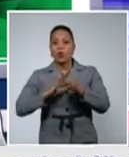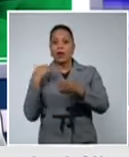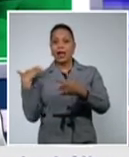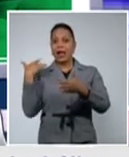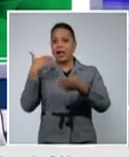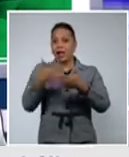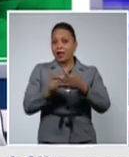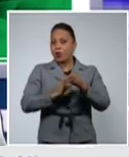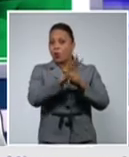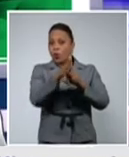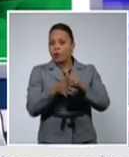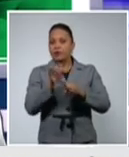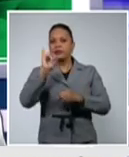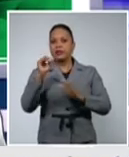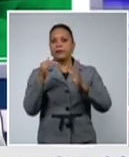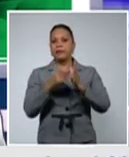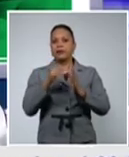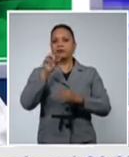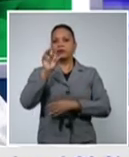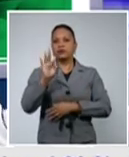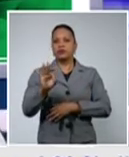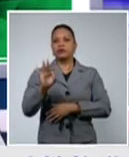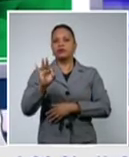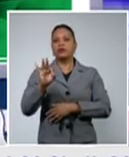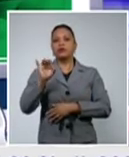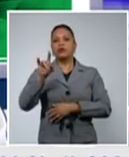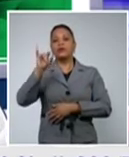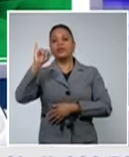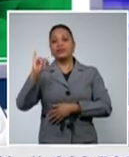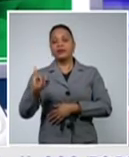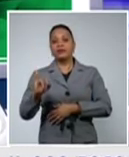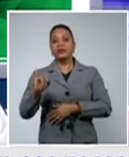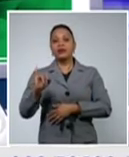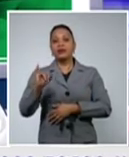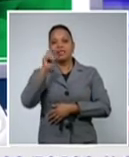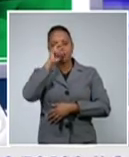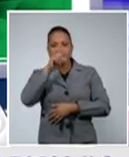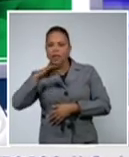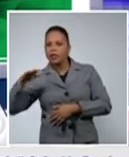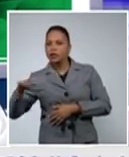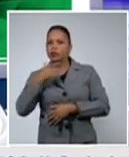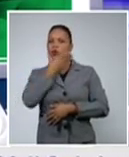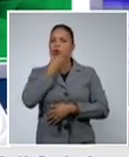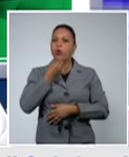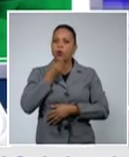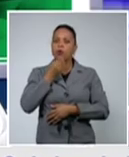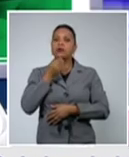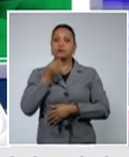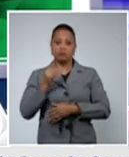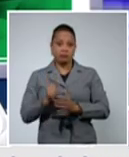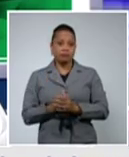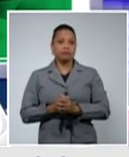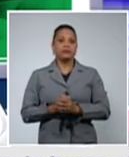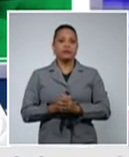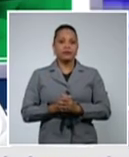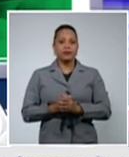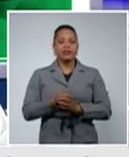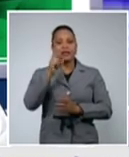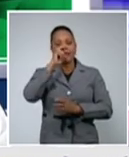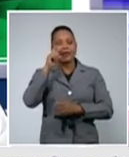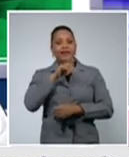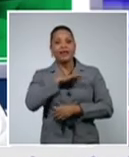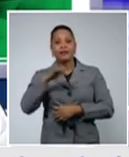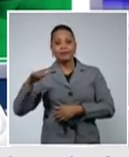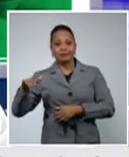.896 niños jóvenes adolescentes en edades pediátricas se han